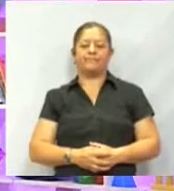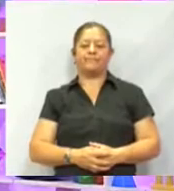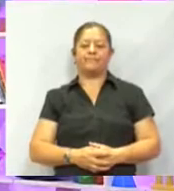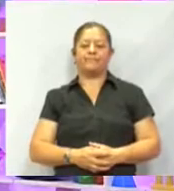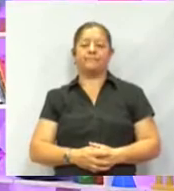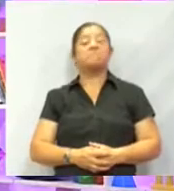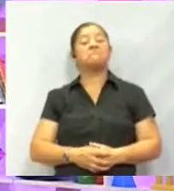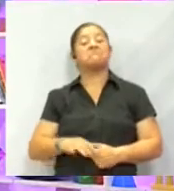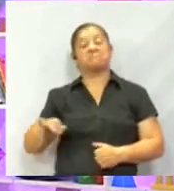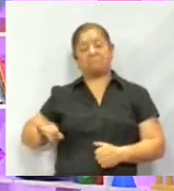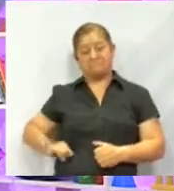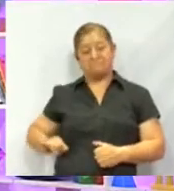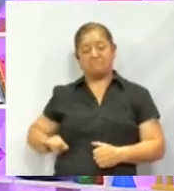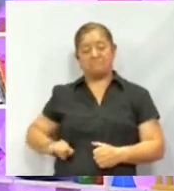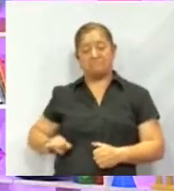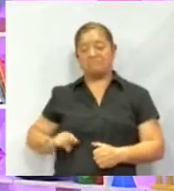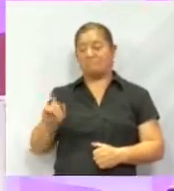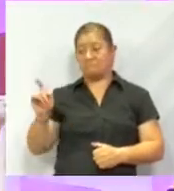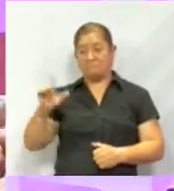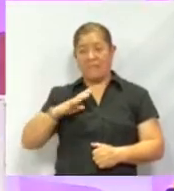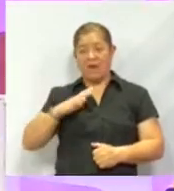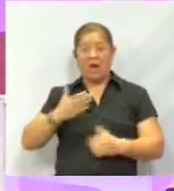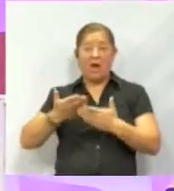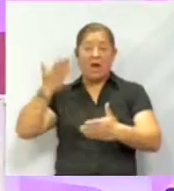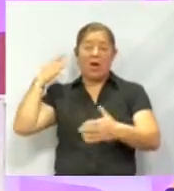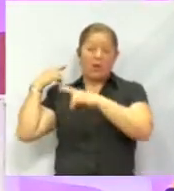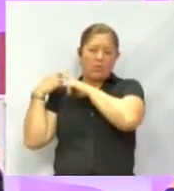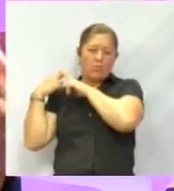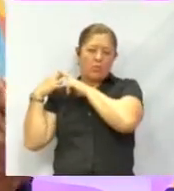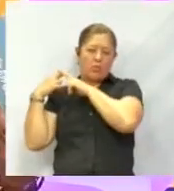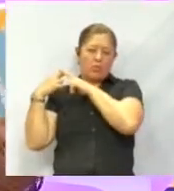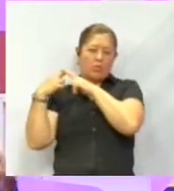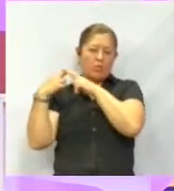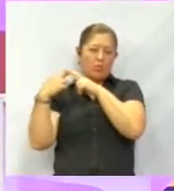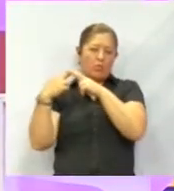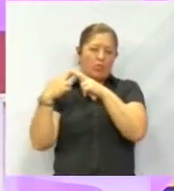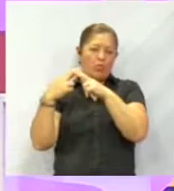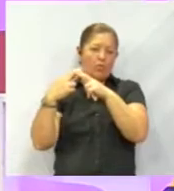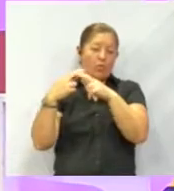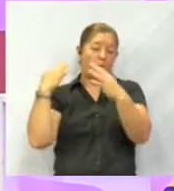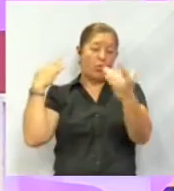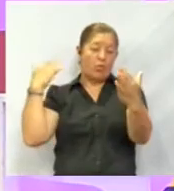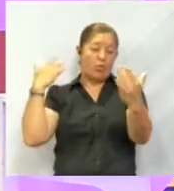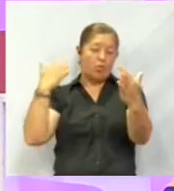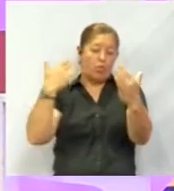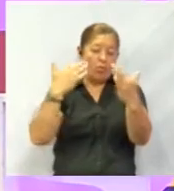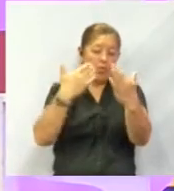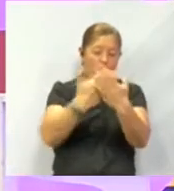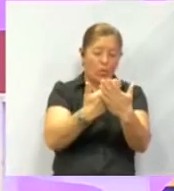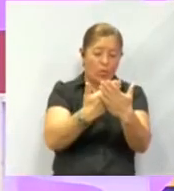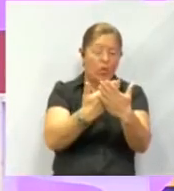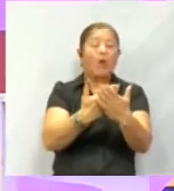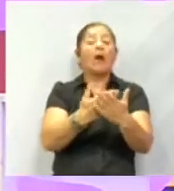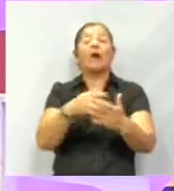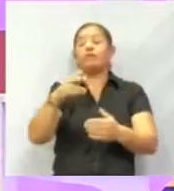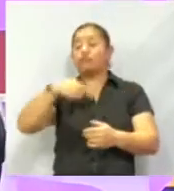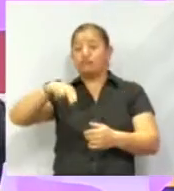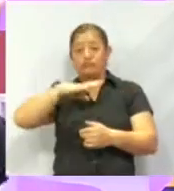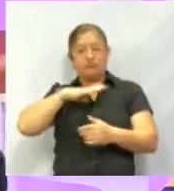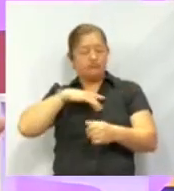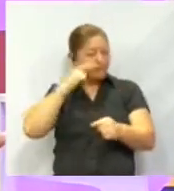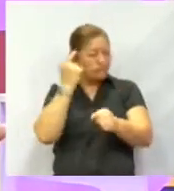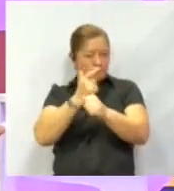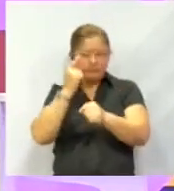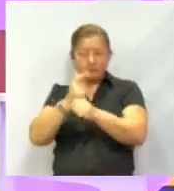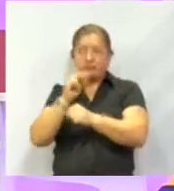Muy interesante cómo es a través del tiempo, pues hemos, más bien la humanidad entre todos nosotros hemos podido encontrar los mecanismos